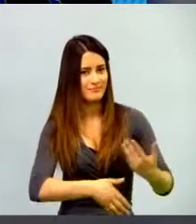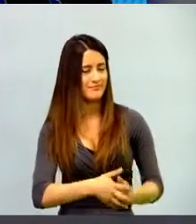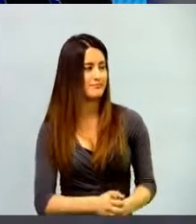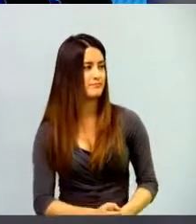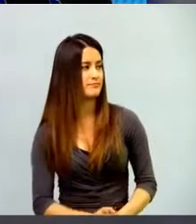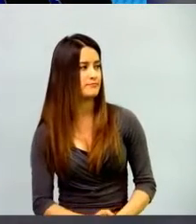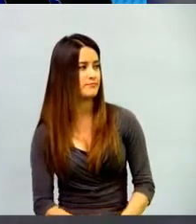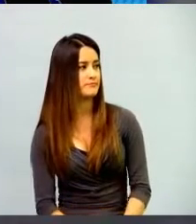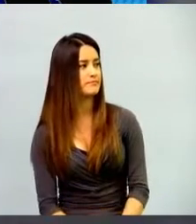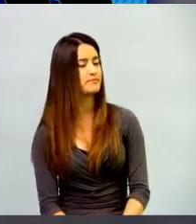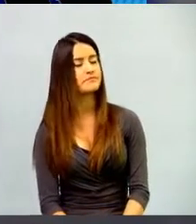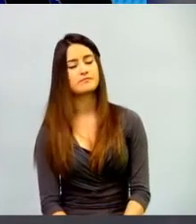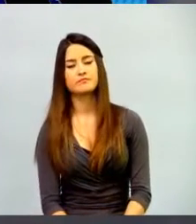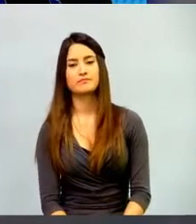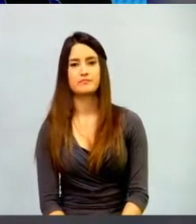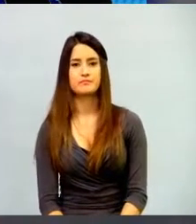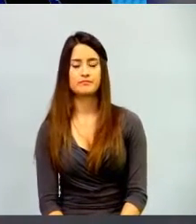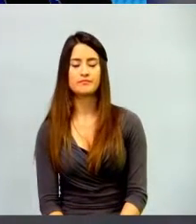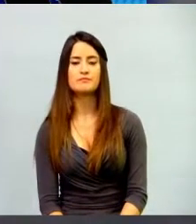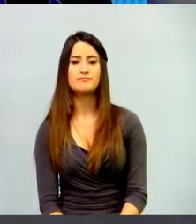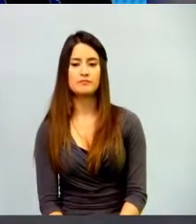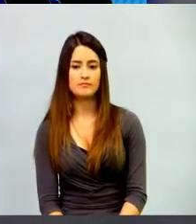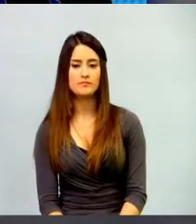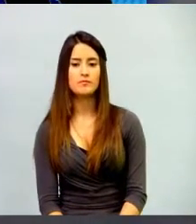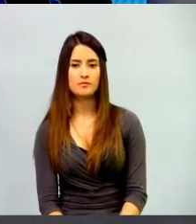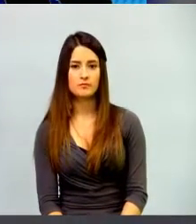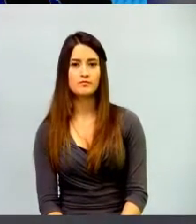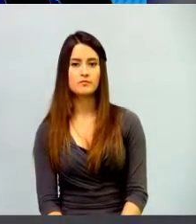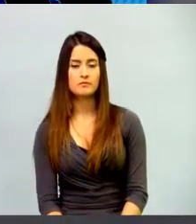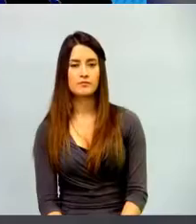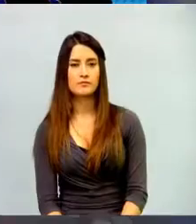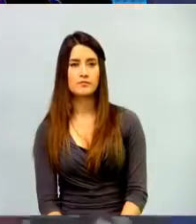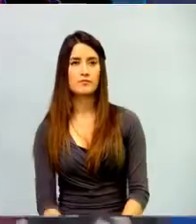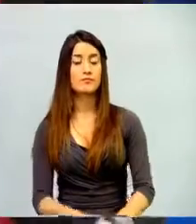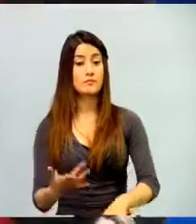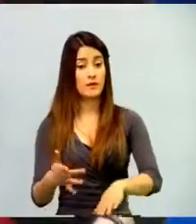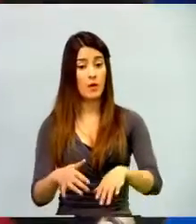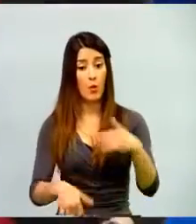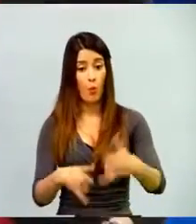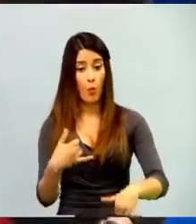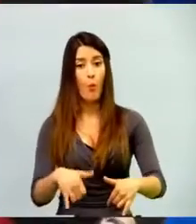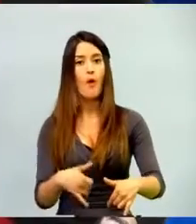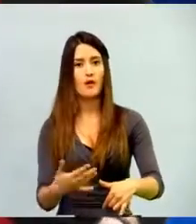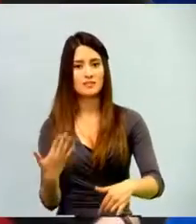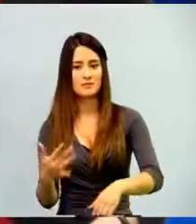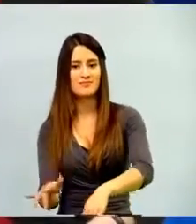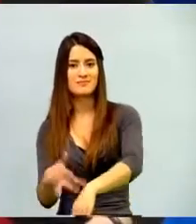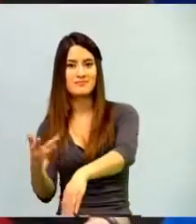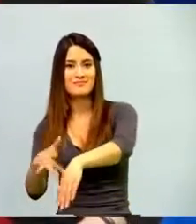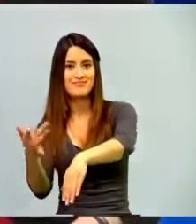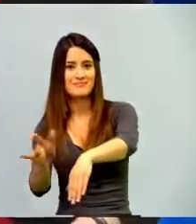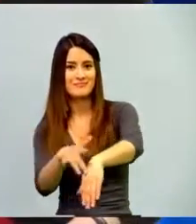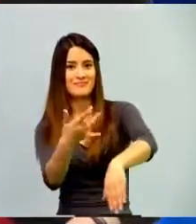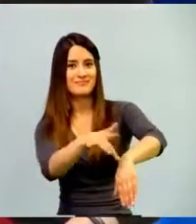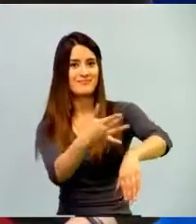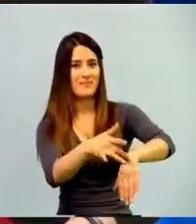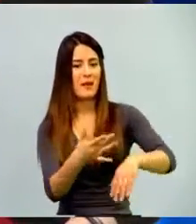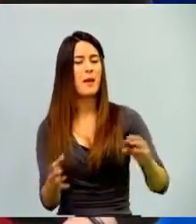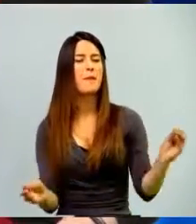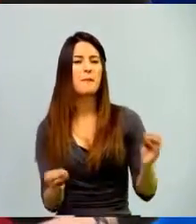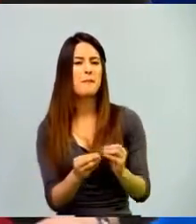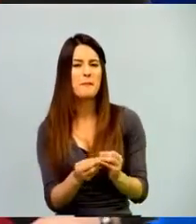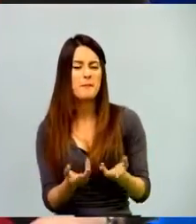colaborativo, aparte de la motivación, tiene un elemento muy especial y es que el buen jugador es muy persistente